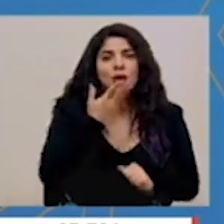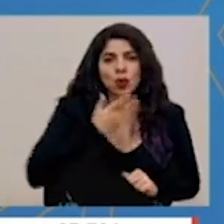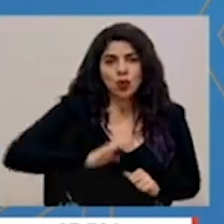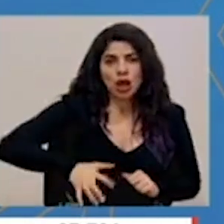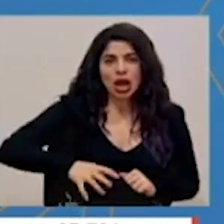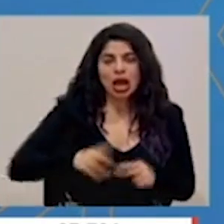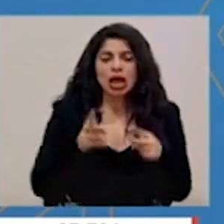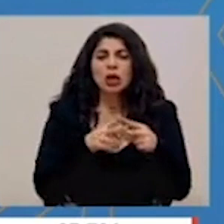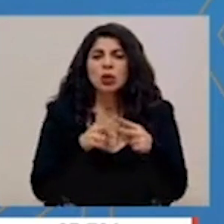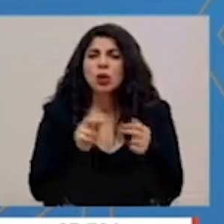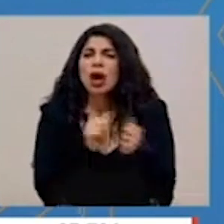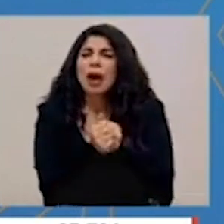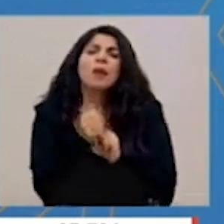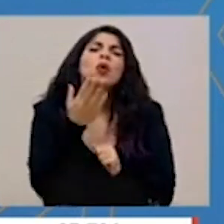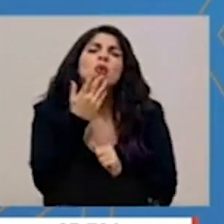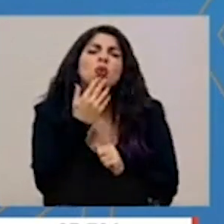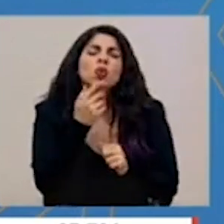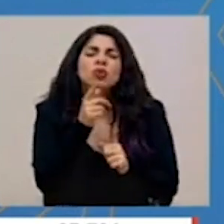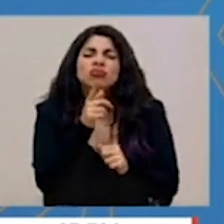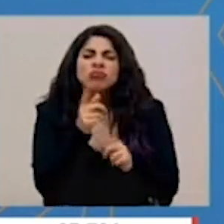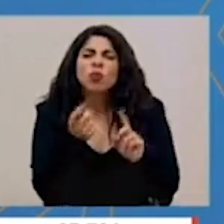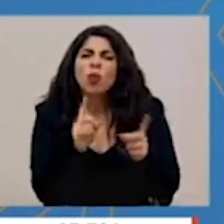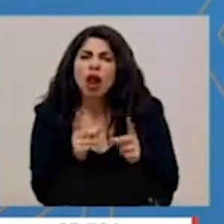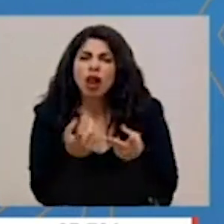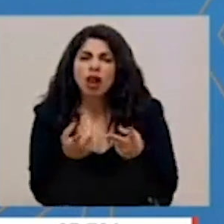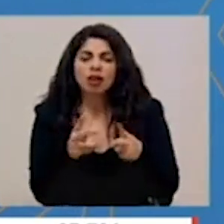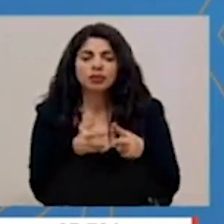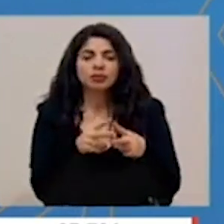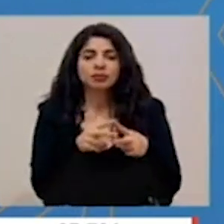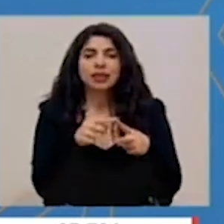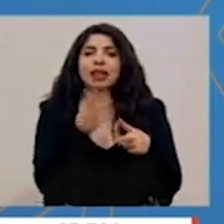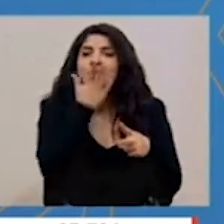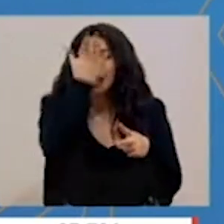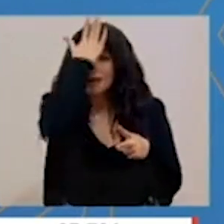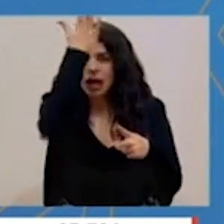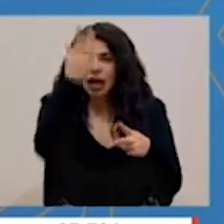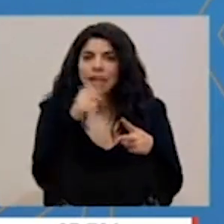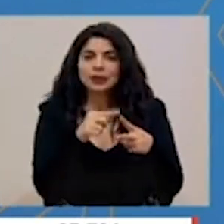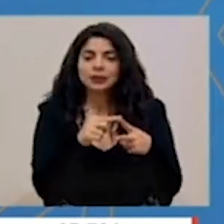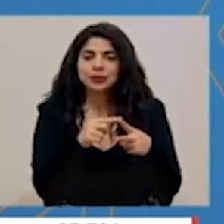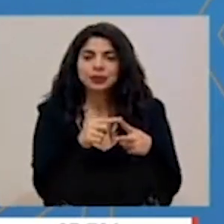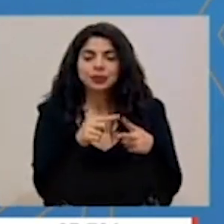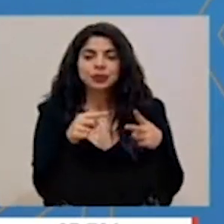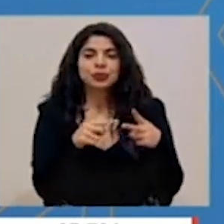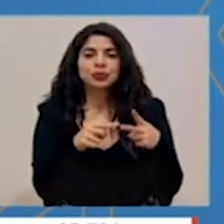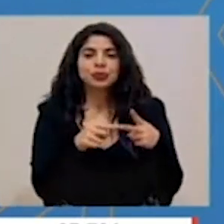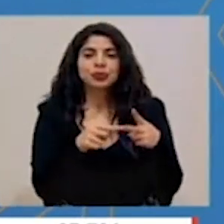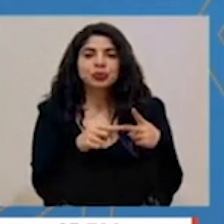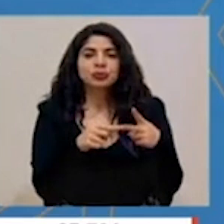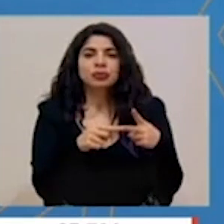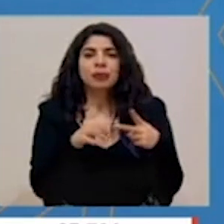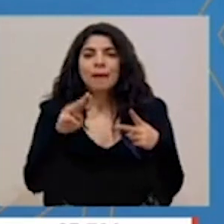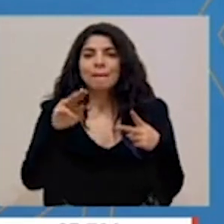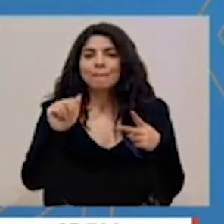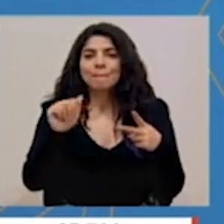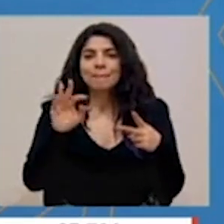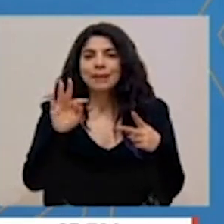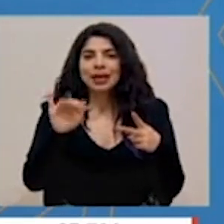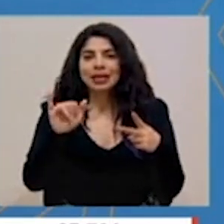Esos cantones que suben son Talamanca y Matina.